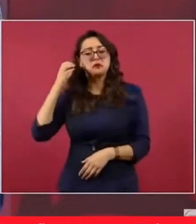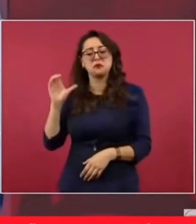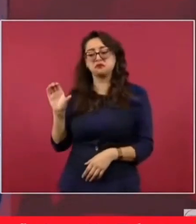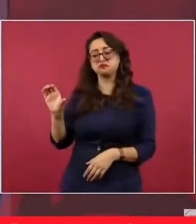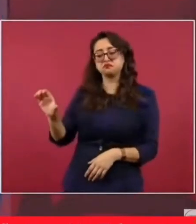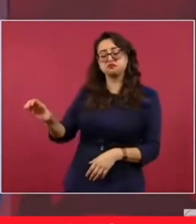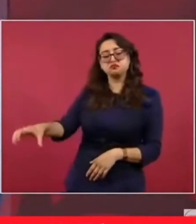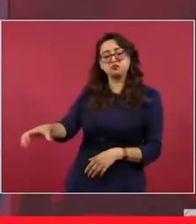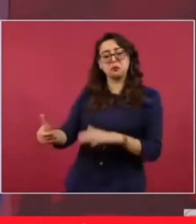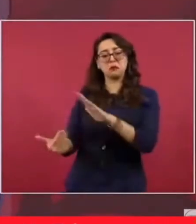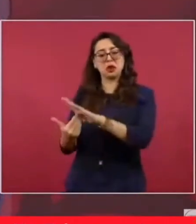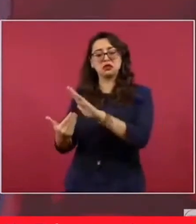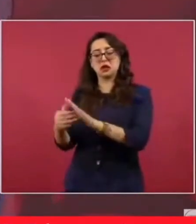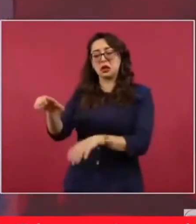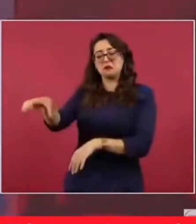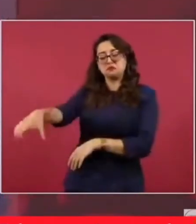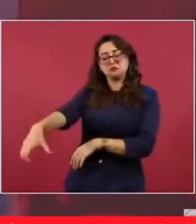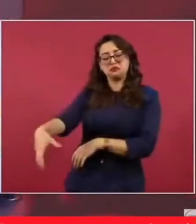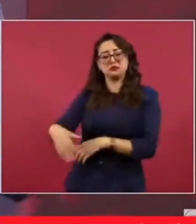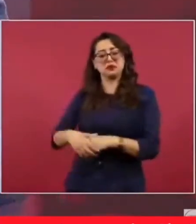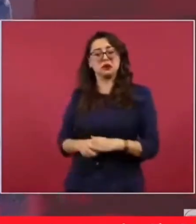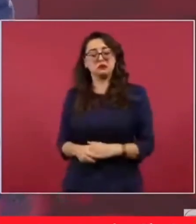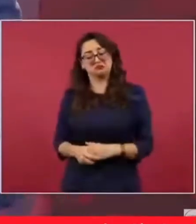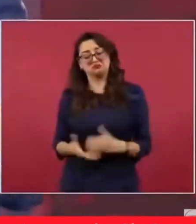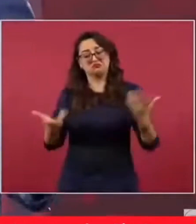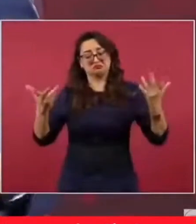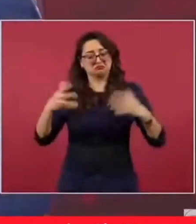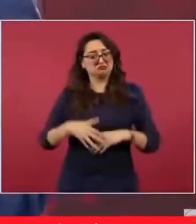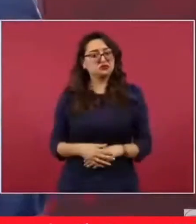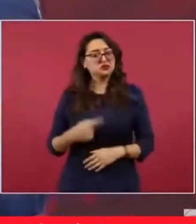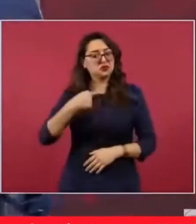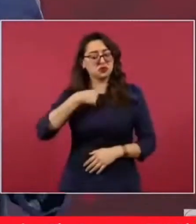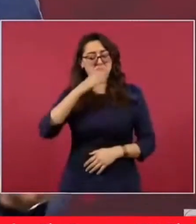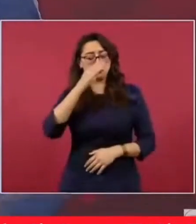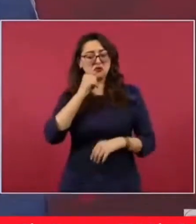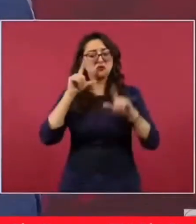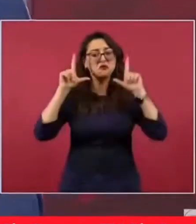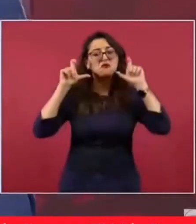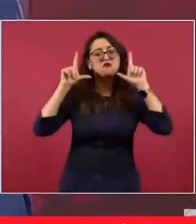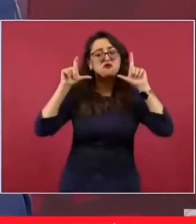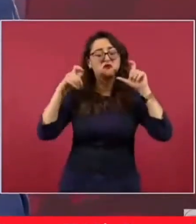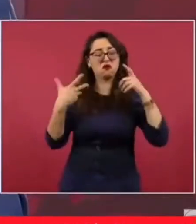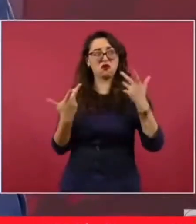de veras, están muy